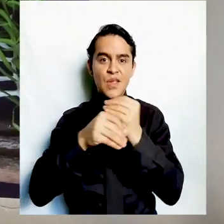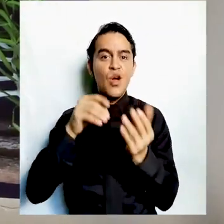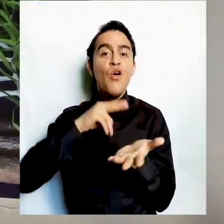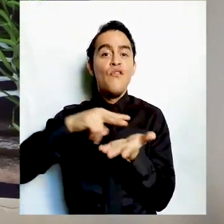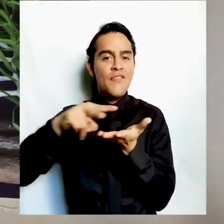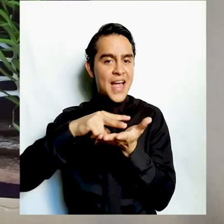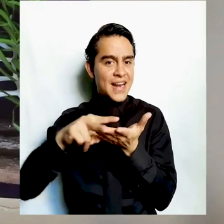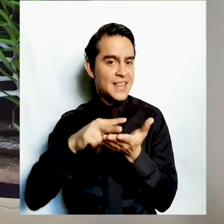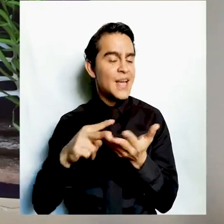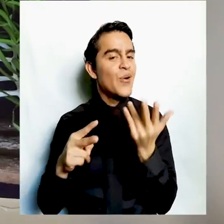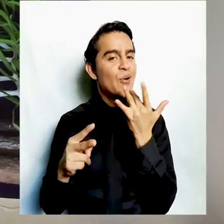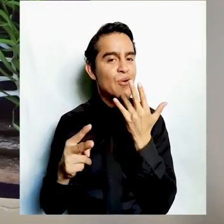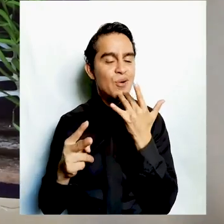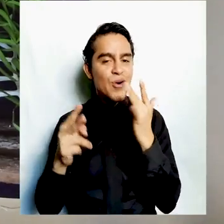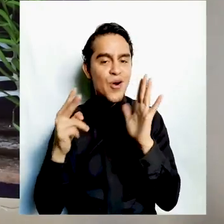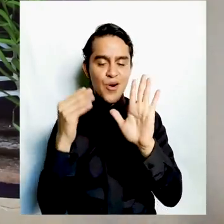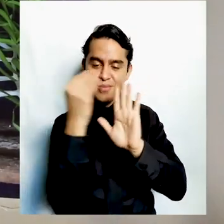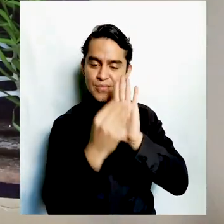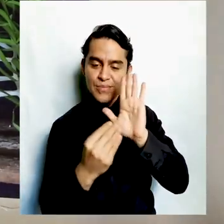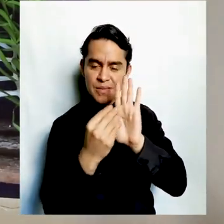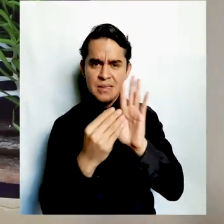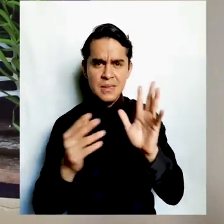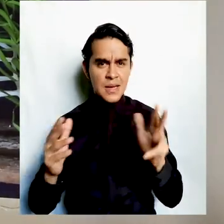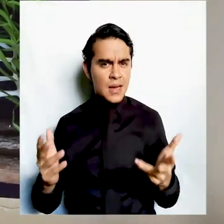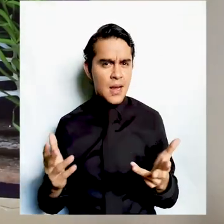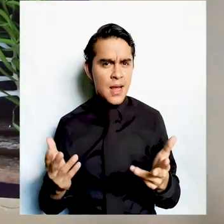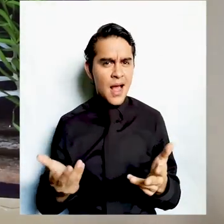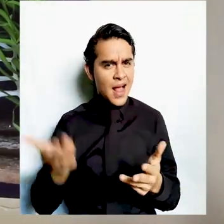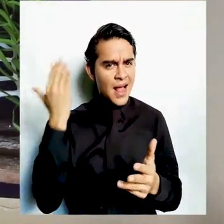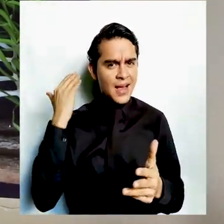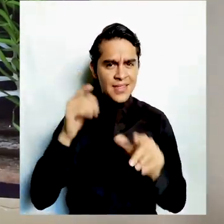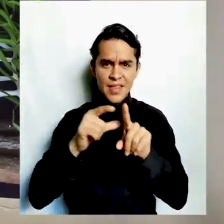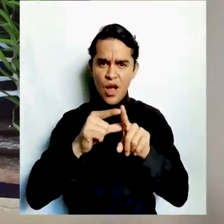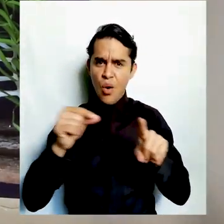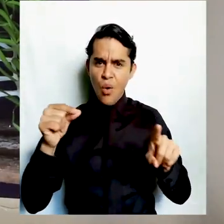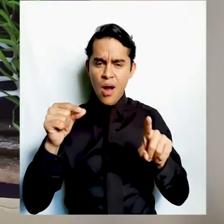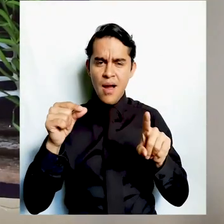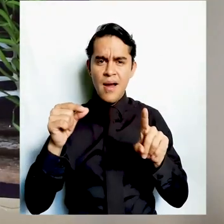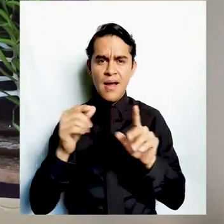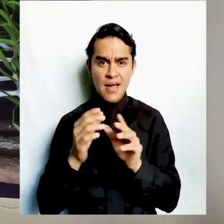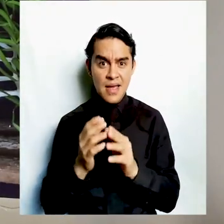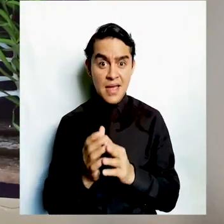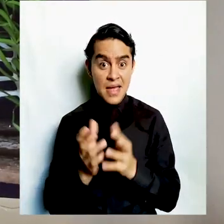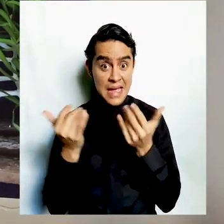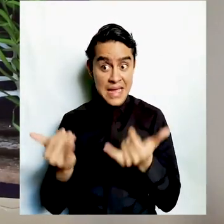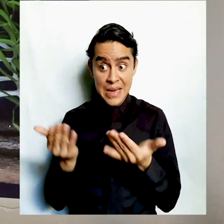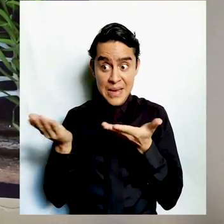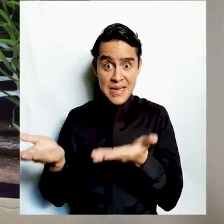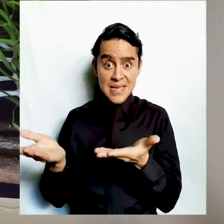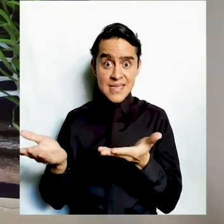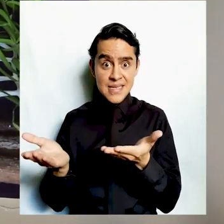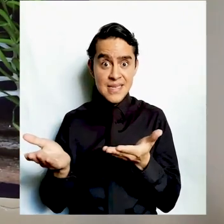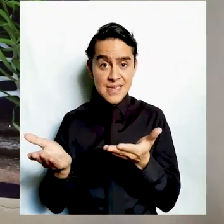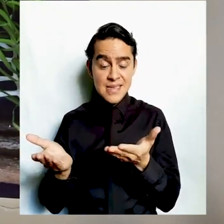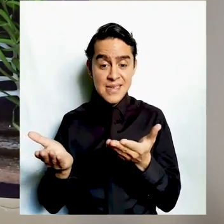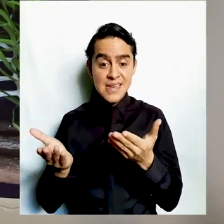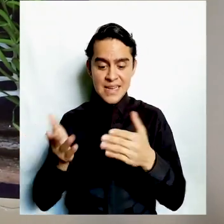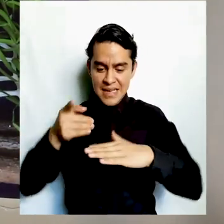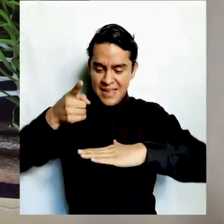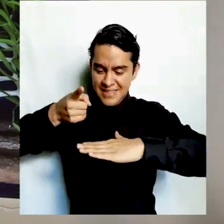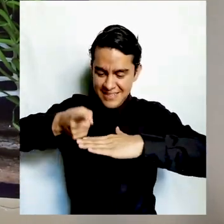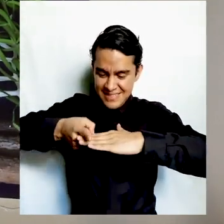bosque. A diferencia de las hojas anteriores, éstas irán pegadas sobre las ramas secas,